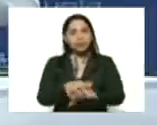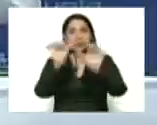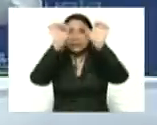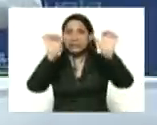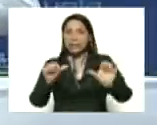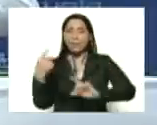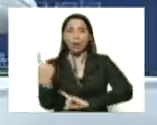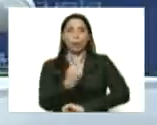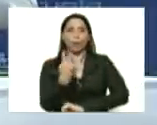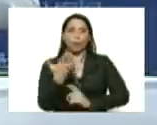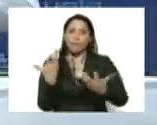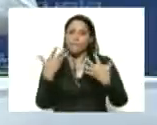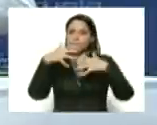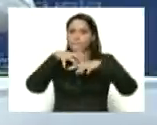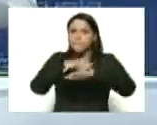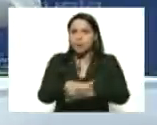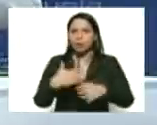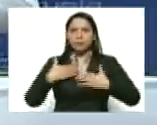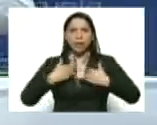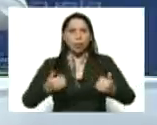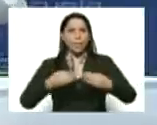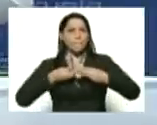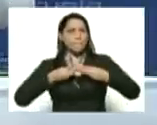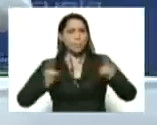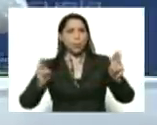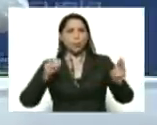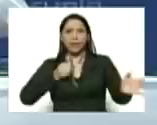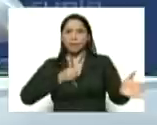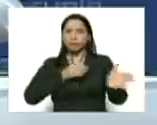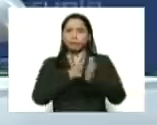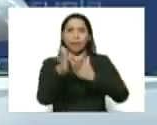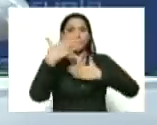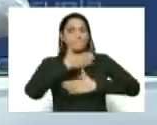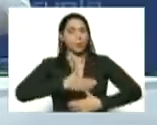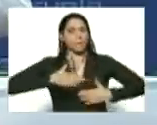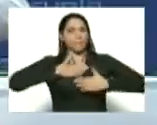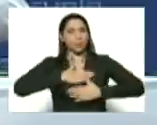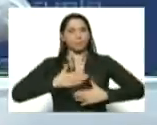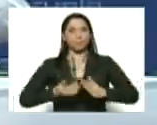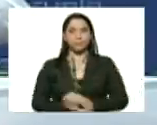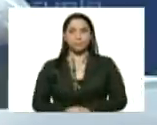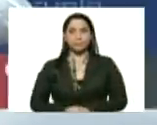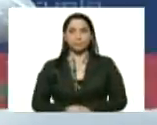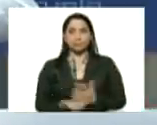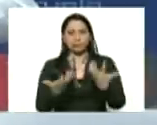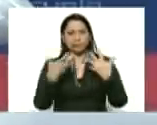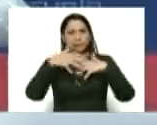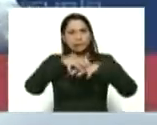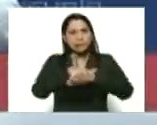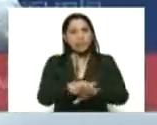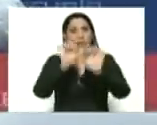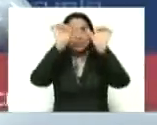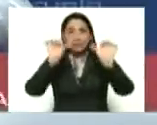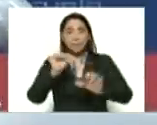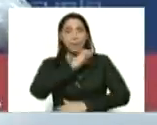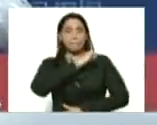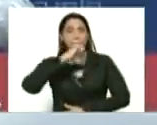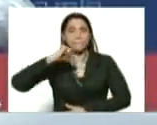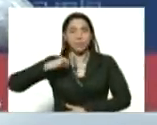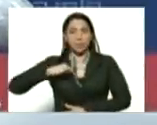único integrado de salud pública gratuita y de calidad y articulado al sistema privado